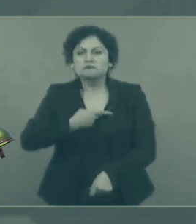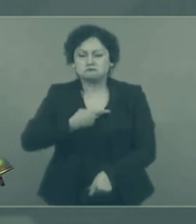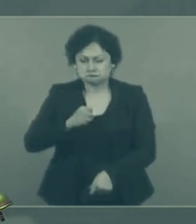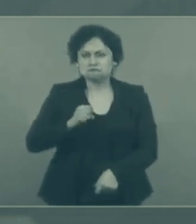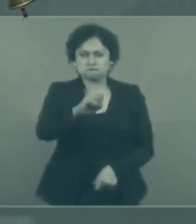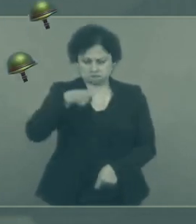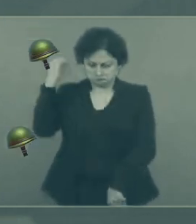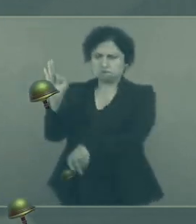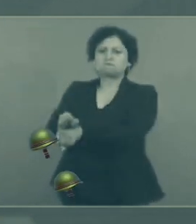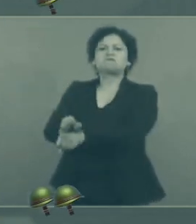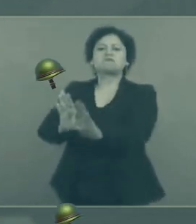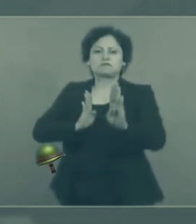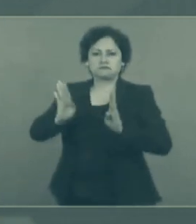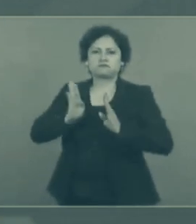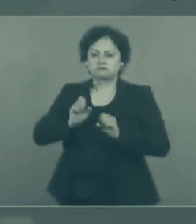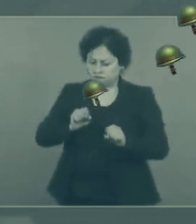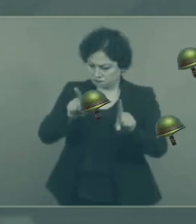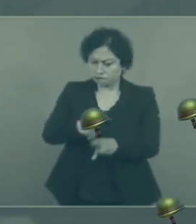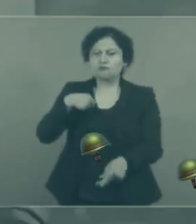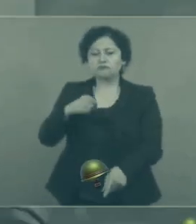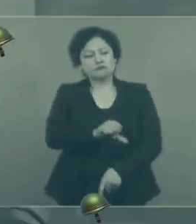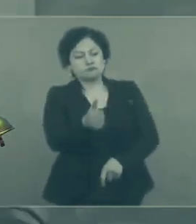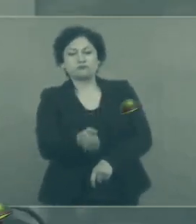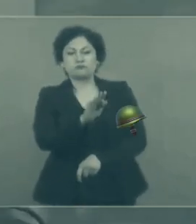defiendo al ejército, y defiendo a las Fuerzas Armadas.